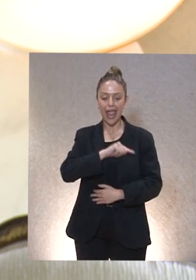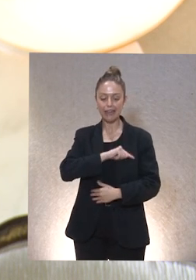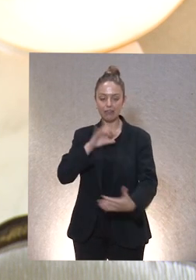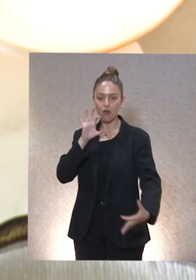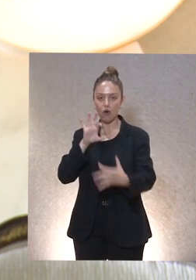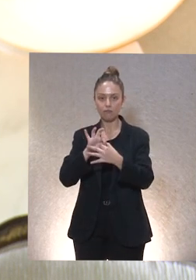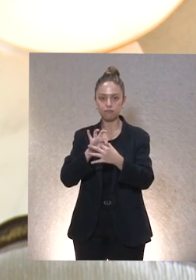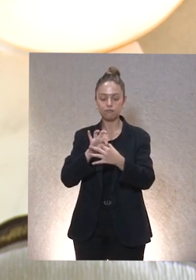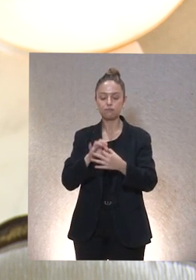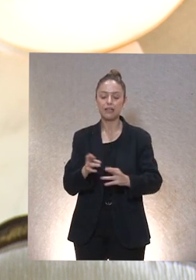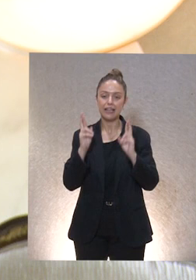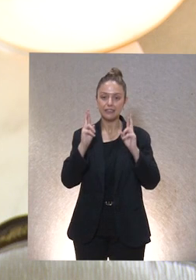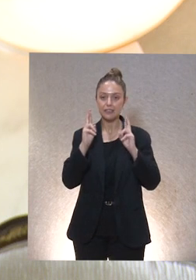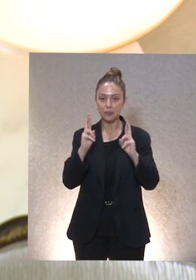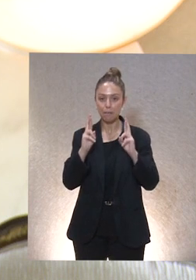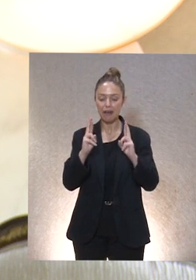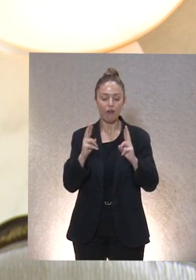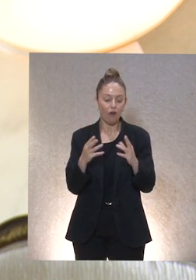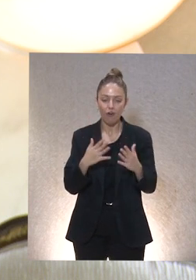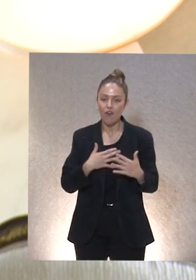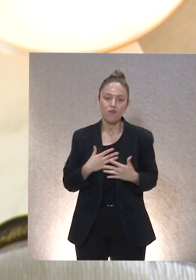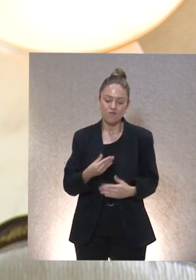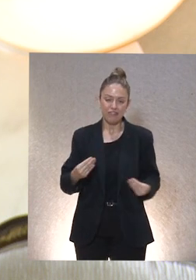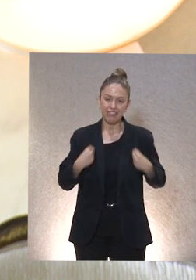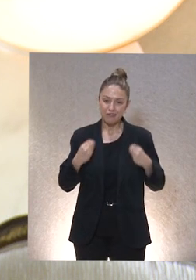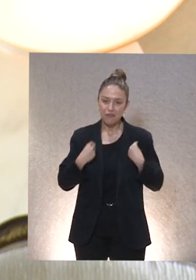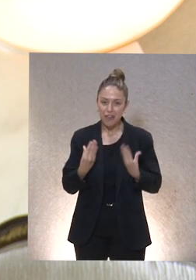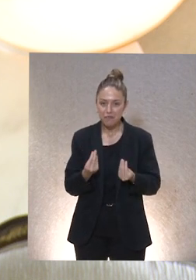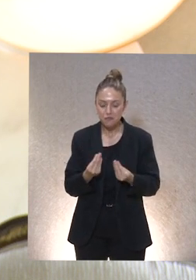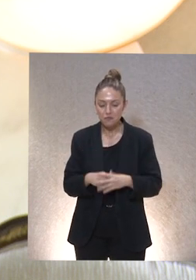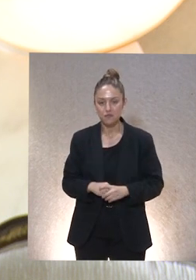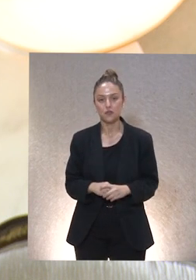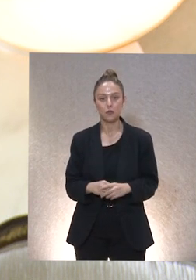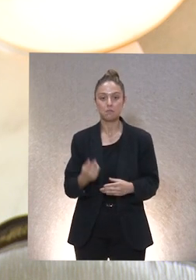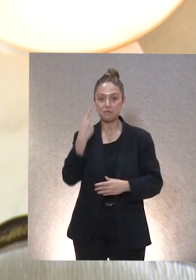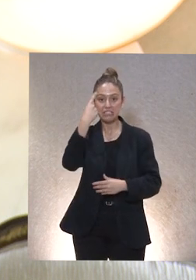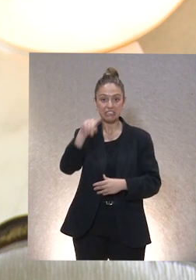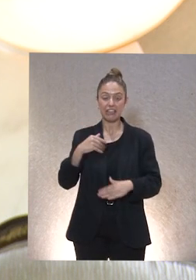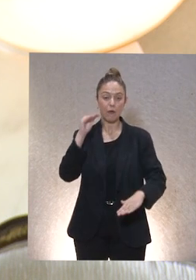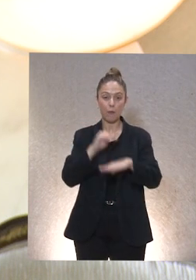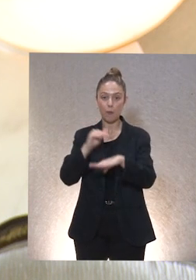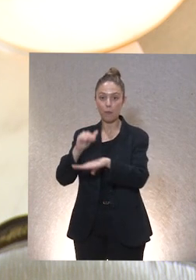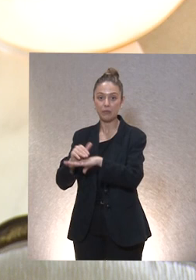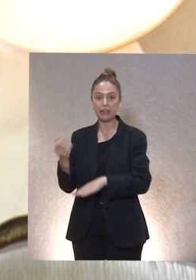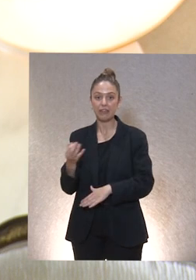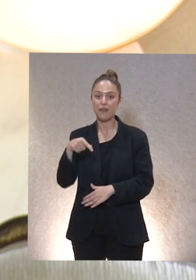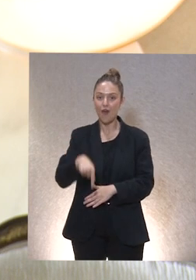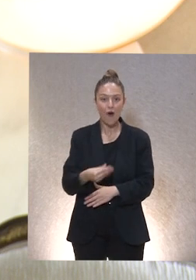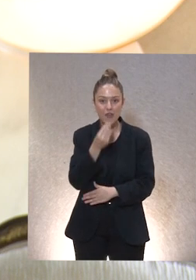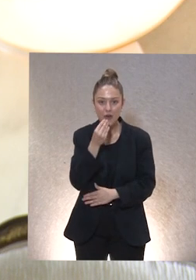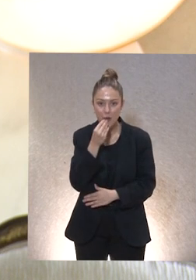Espero de corazón que vayáis a disfrutar mucho. Ya sabéis que hay algunas cosas que son de obligado cumplimiento, como la fabada que vais a comer,